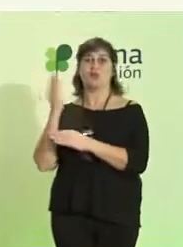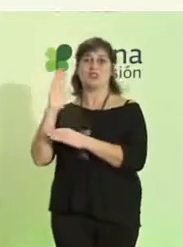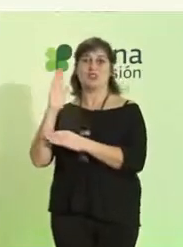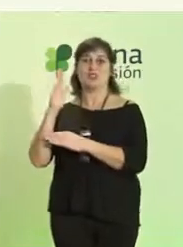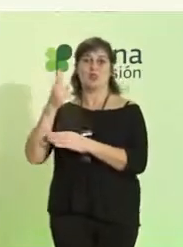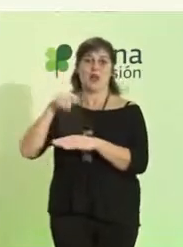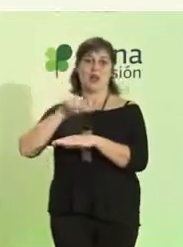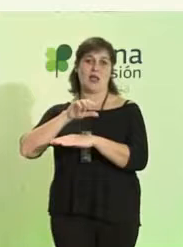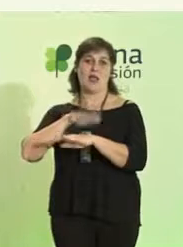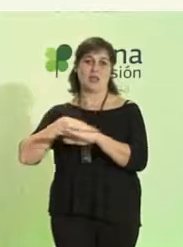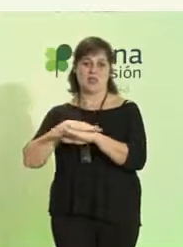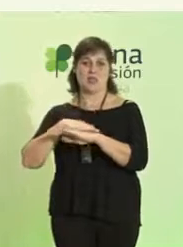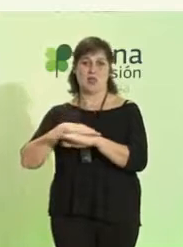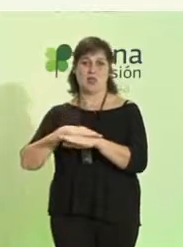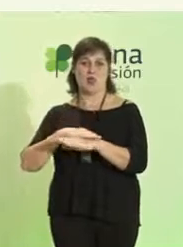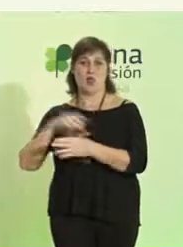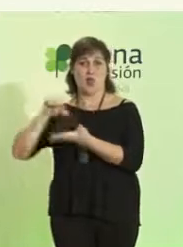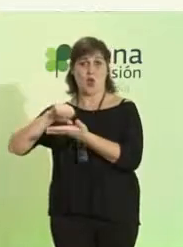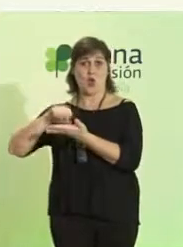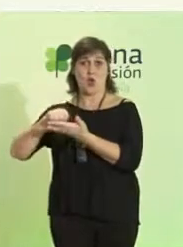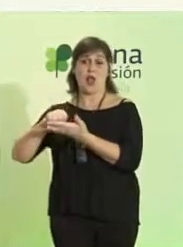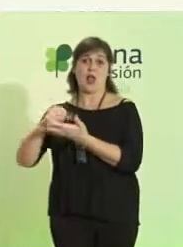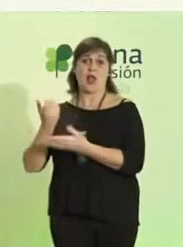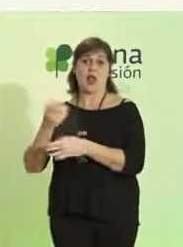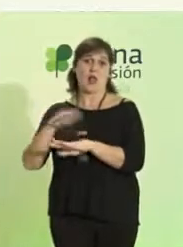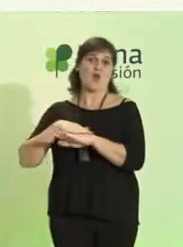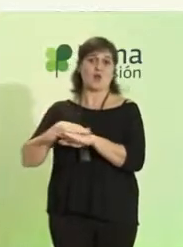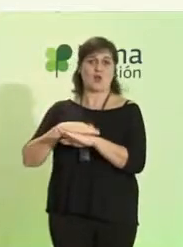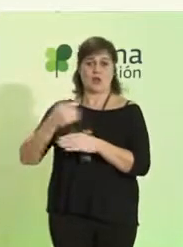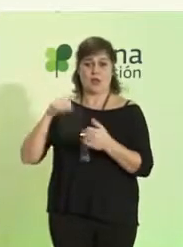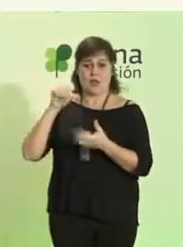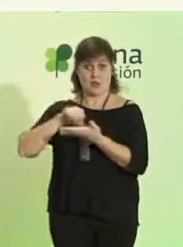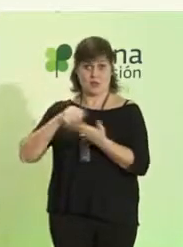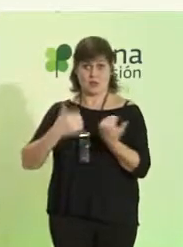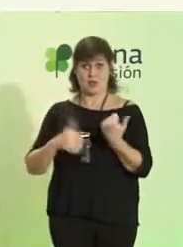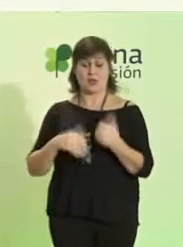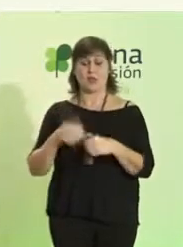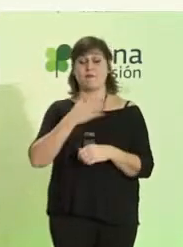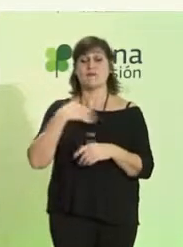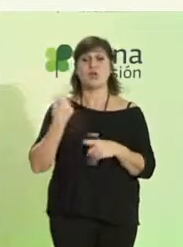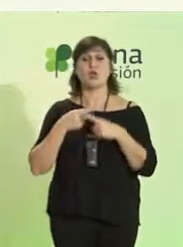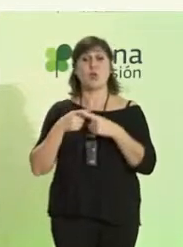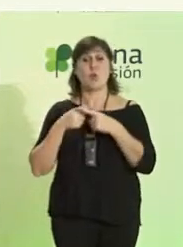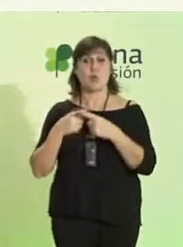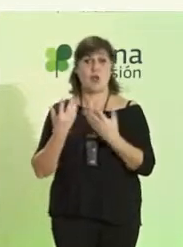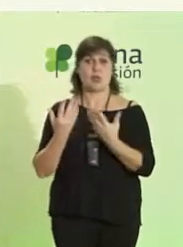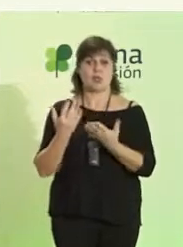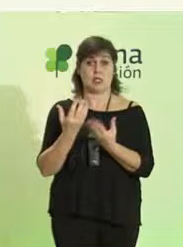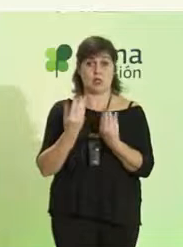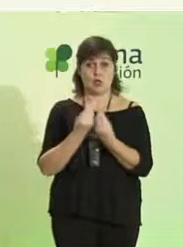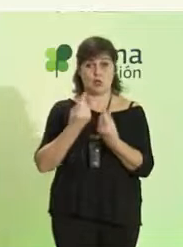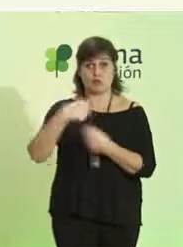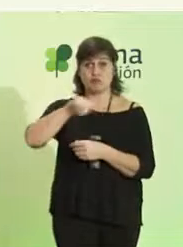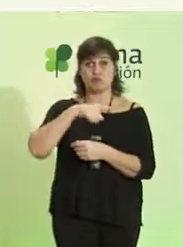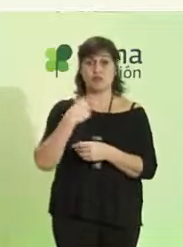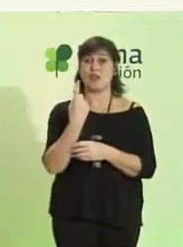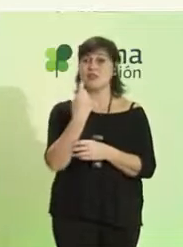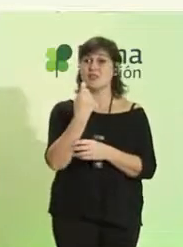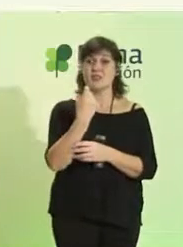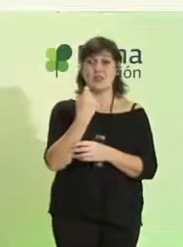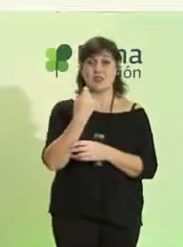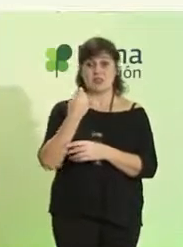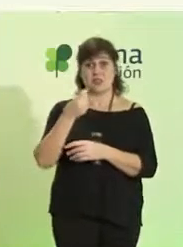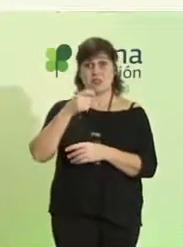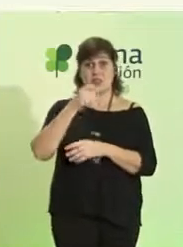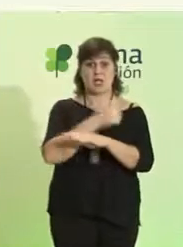Administración local, en este caso al Gobierno de la Ciudad de Sevilla. Sí quería compartiros que toda lo que son las necesarias luchas de la sociedad